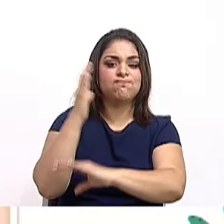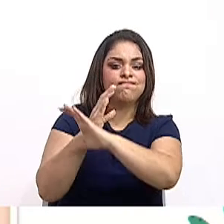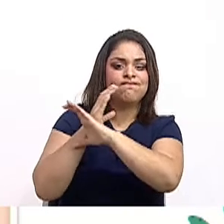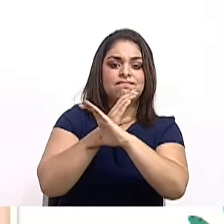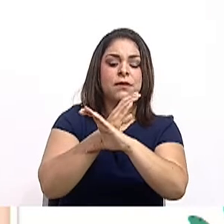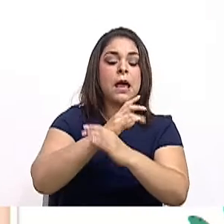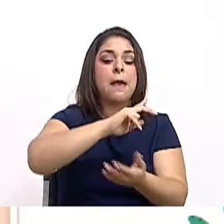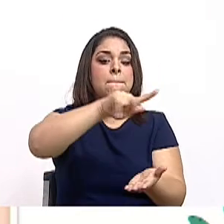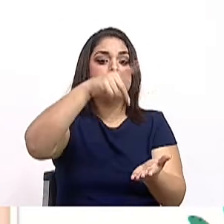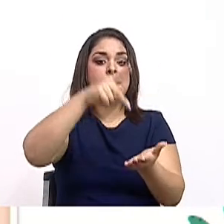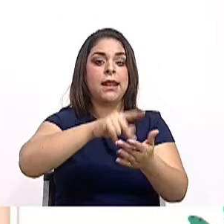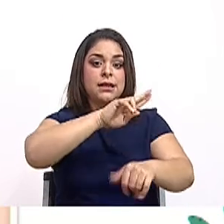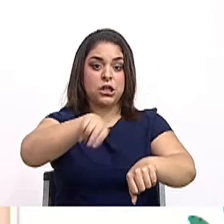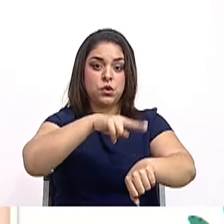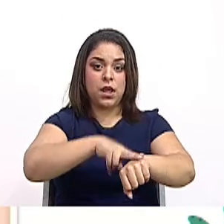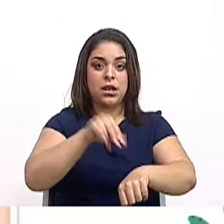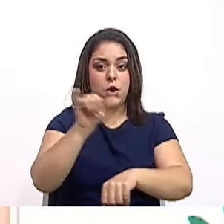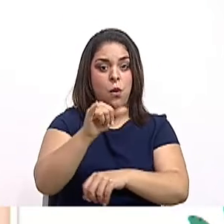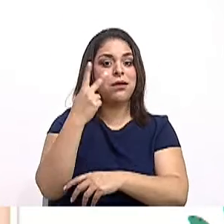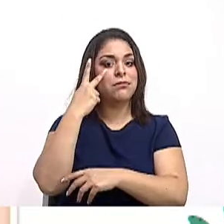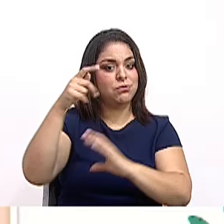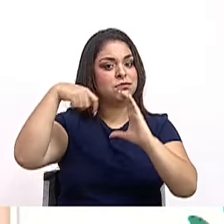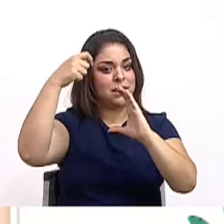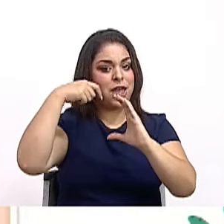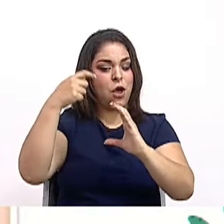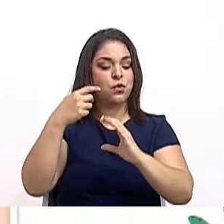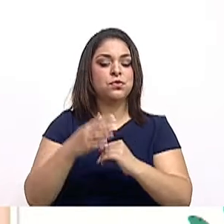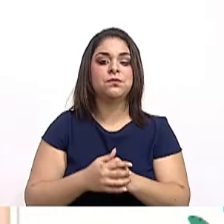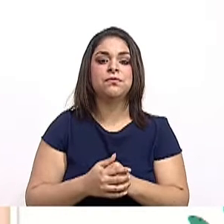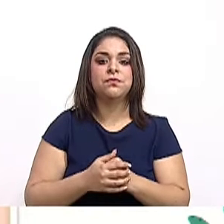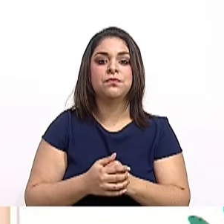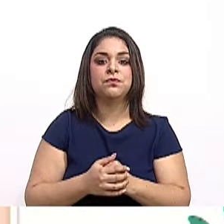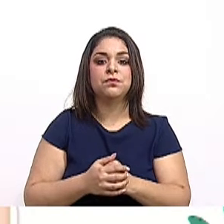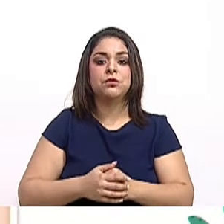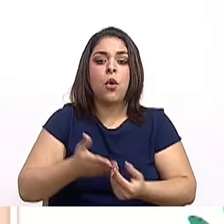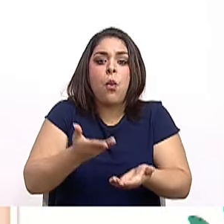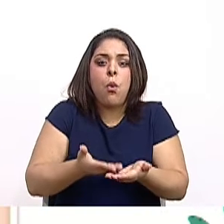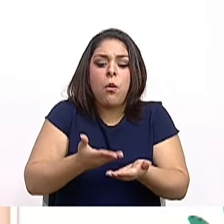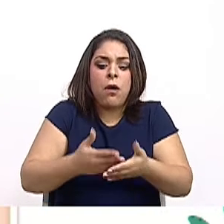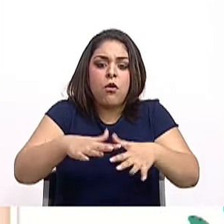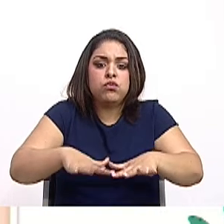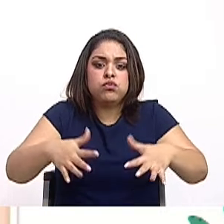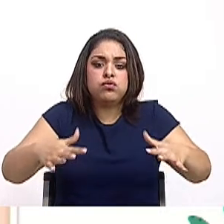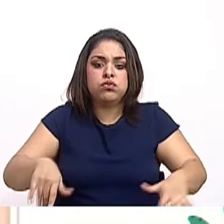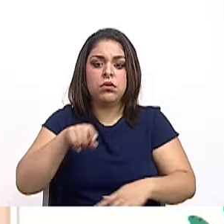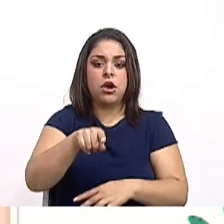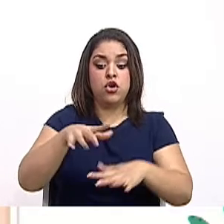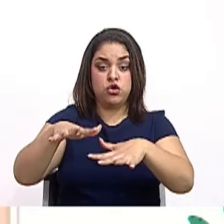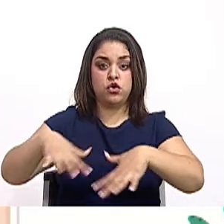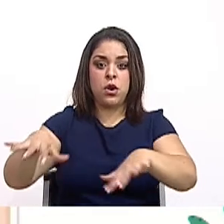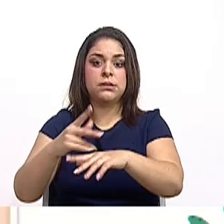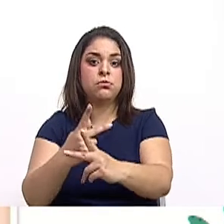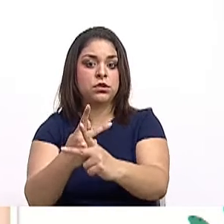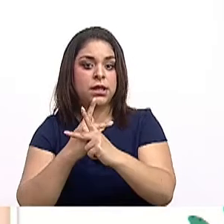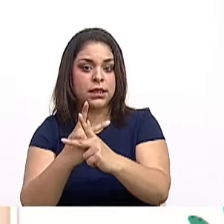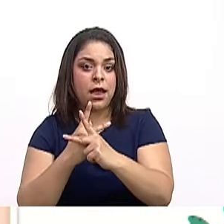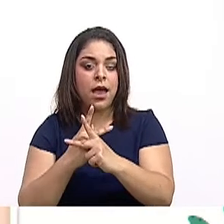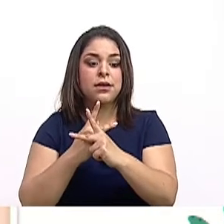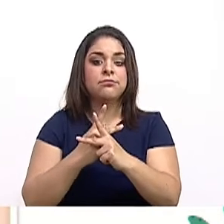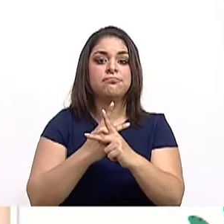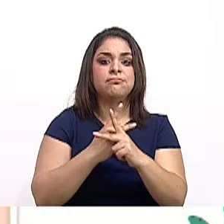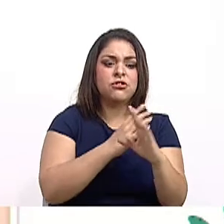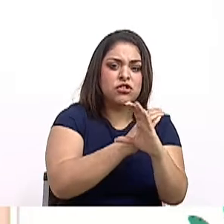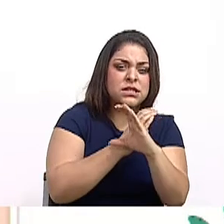como lo vimos en la cápsula y en los videos anteriores, son las zonas protectoras, reservas biológicas o